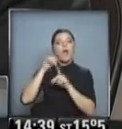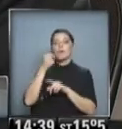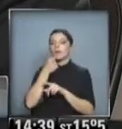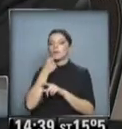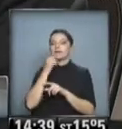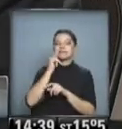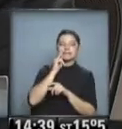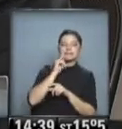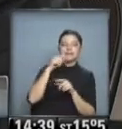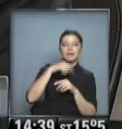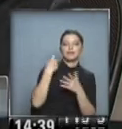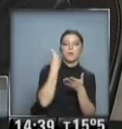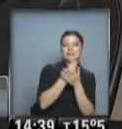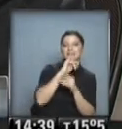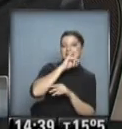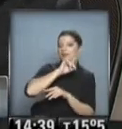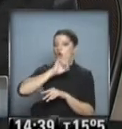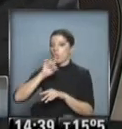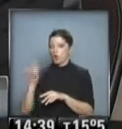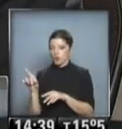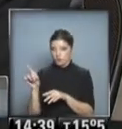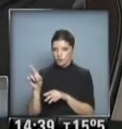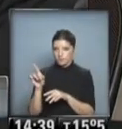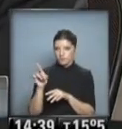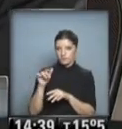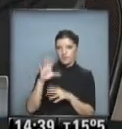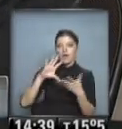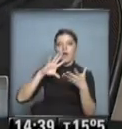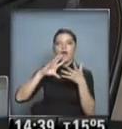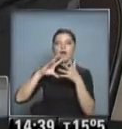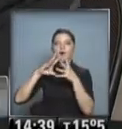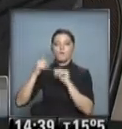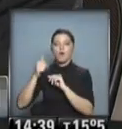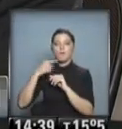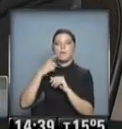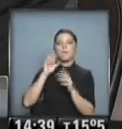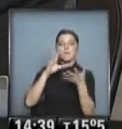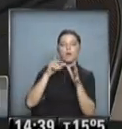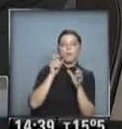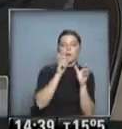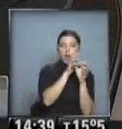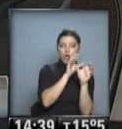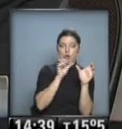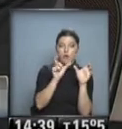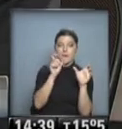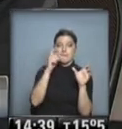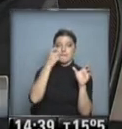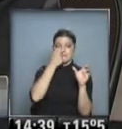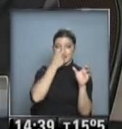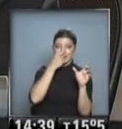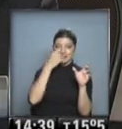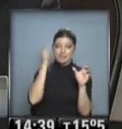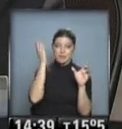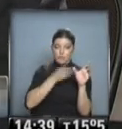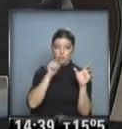si es representativo o no es representativo esta opinión del poco más del 20% del padrón que se